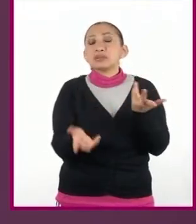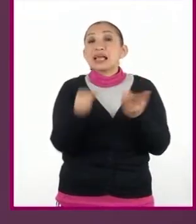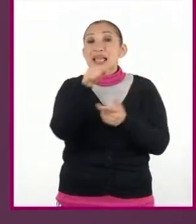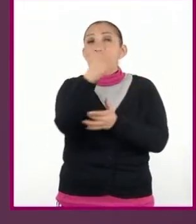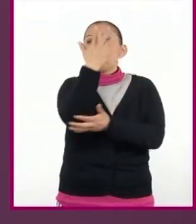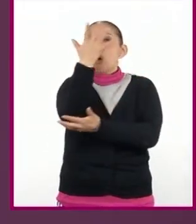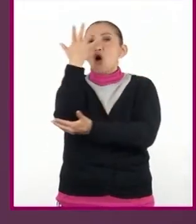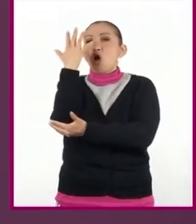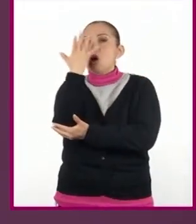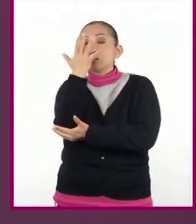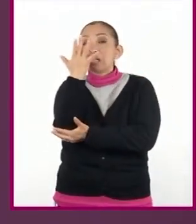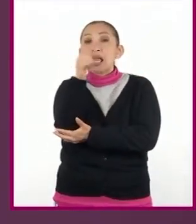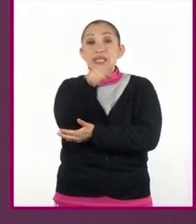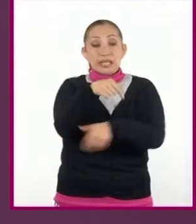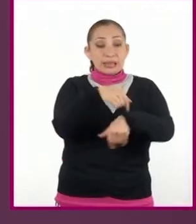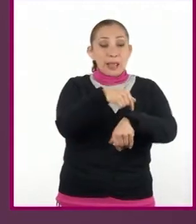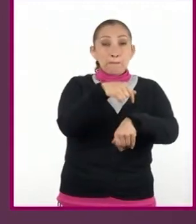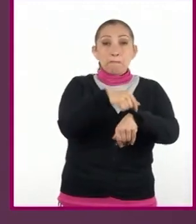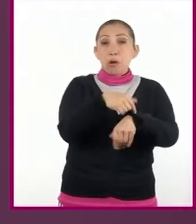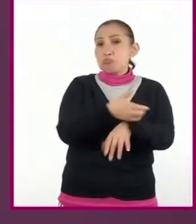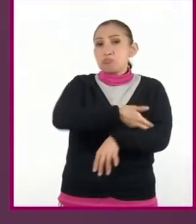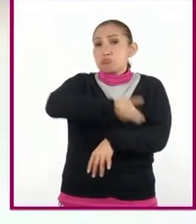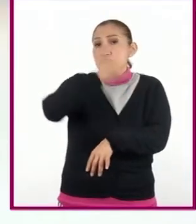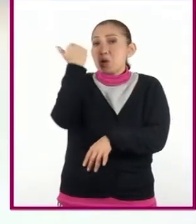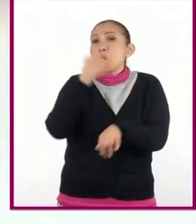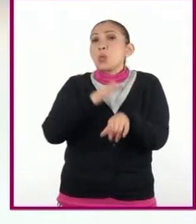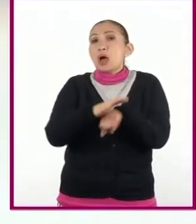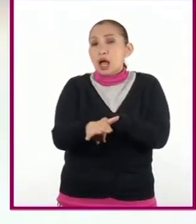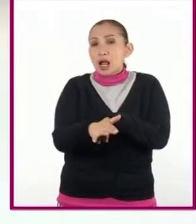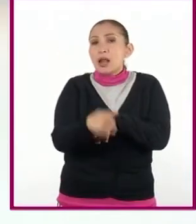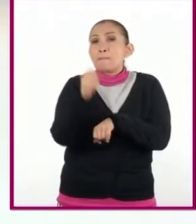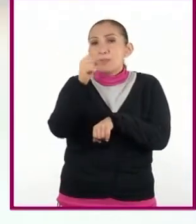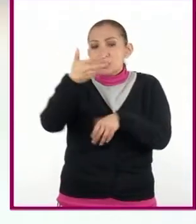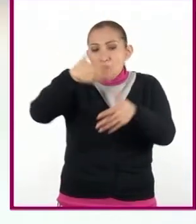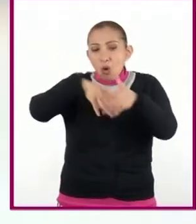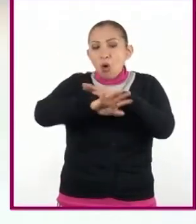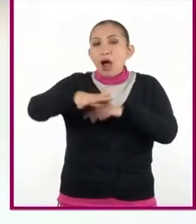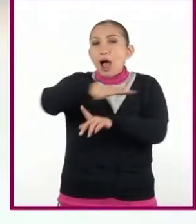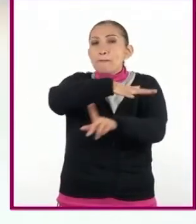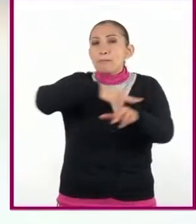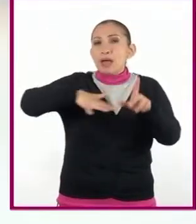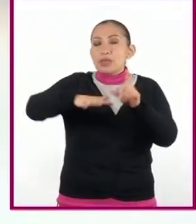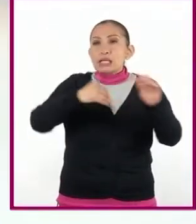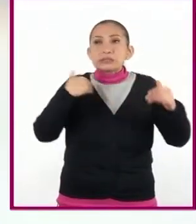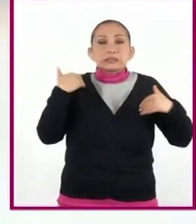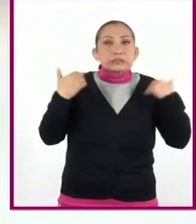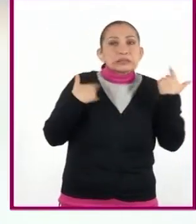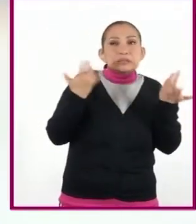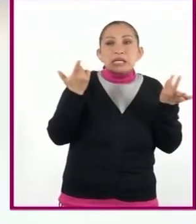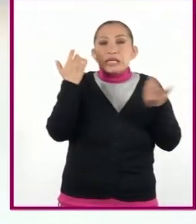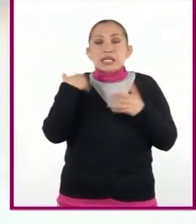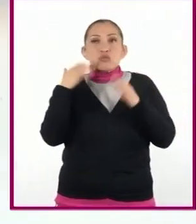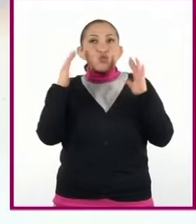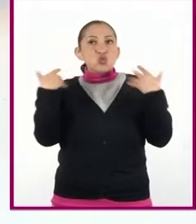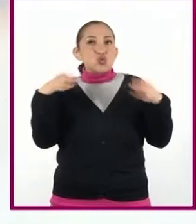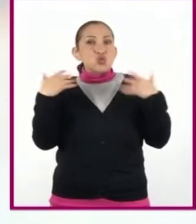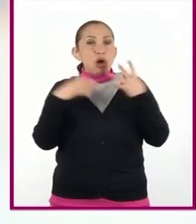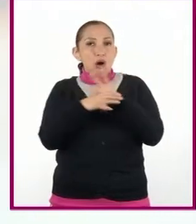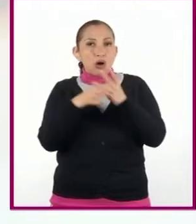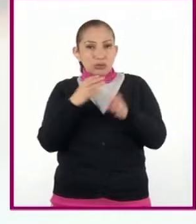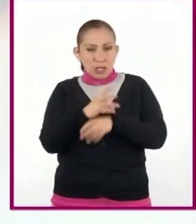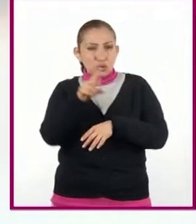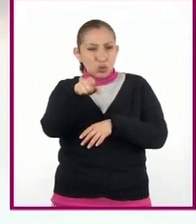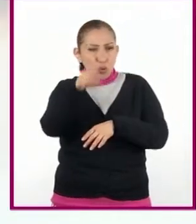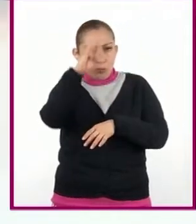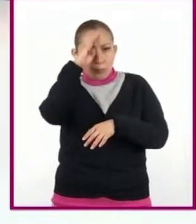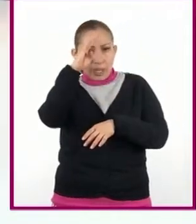en el bosque y en un tiempo indeterminado, inmerso en un ambiente de aventuras y fantástico. Les pido que